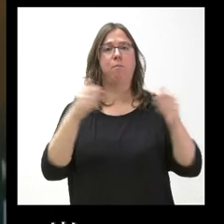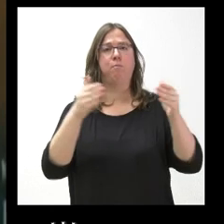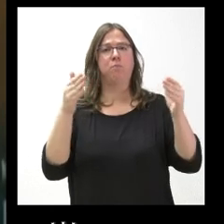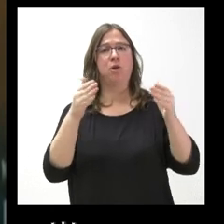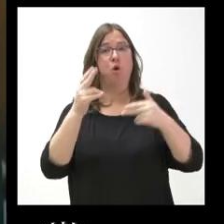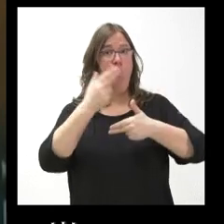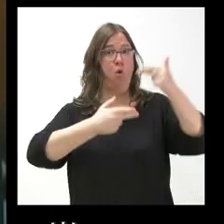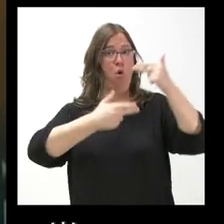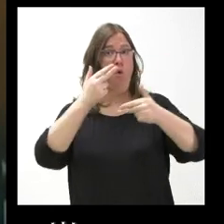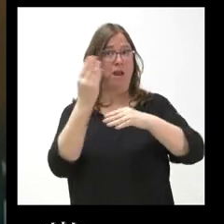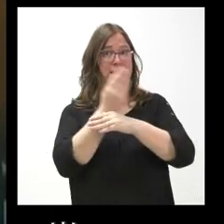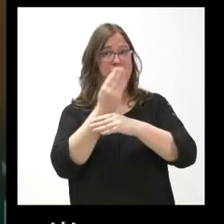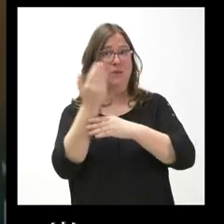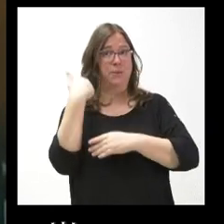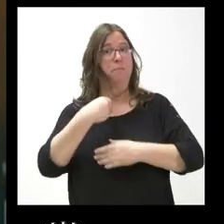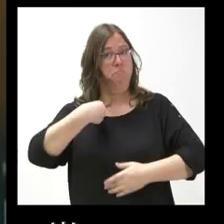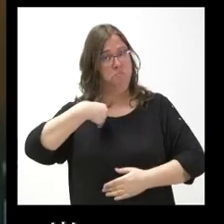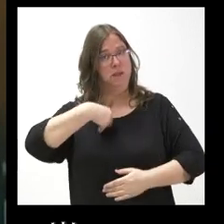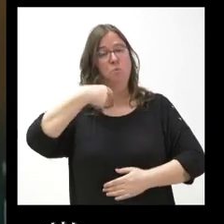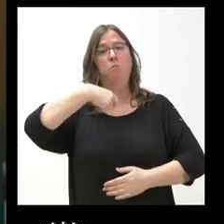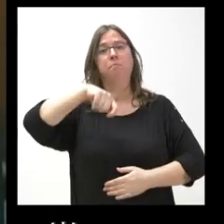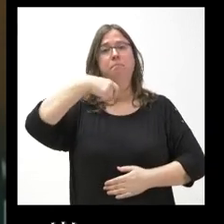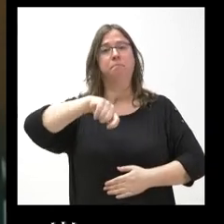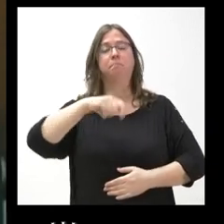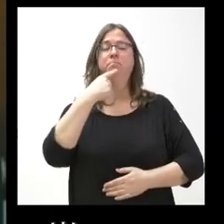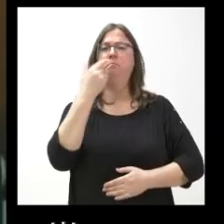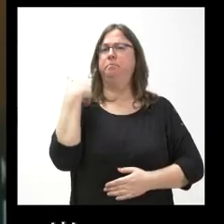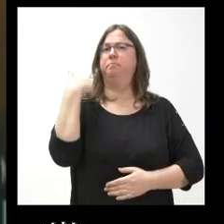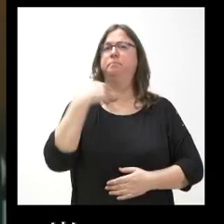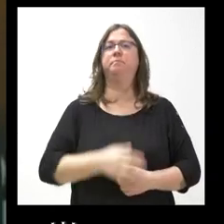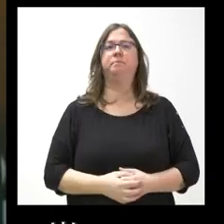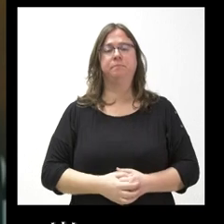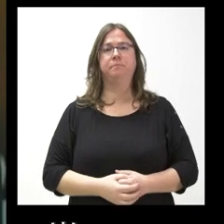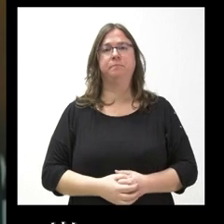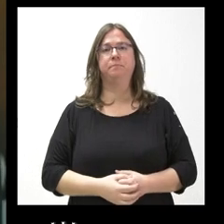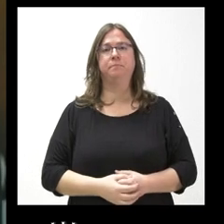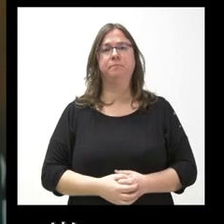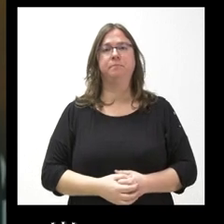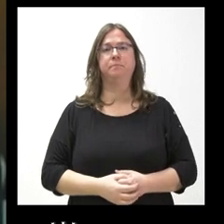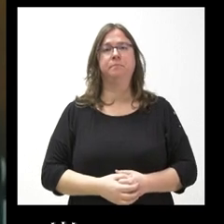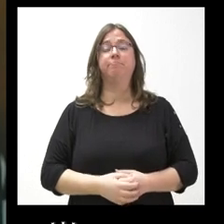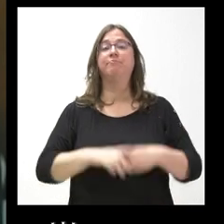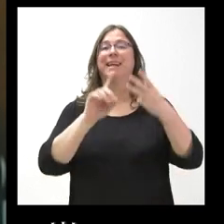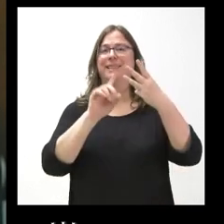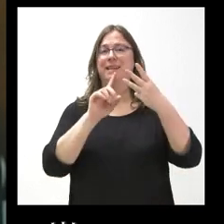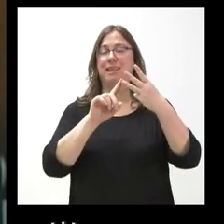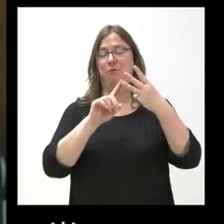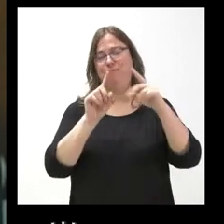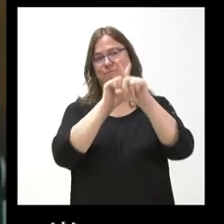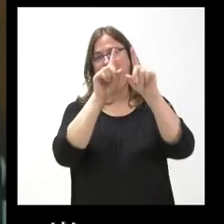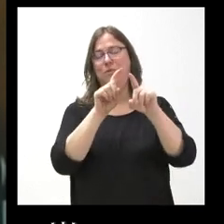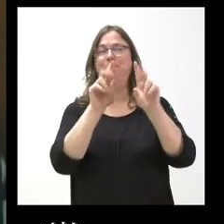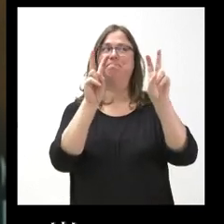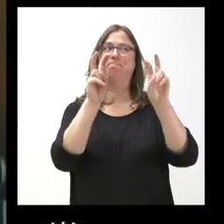obras de la estación de León el propio presidente de la Junta de Castilla y León. Y, en tercer lugar, y a título un poco ya más